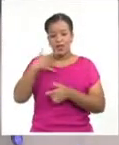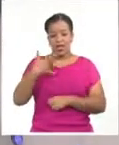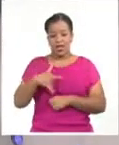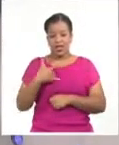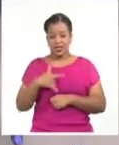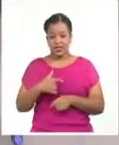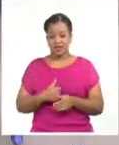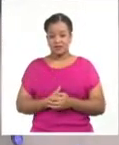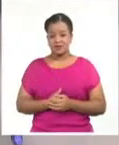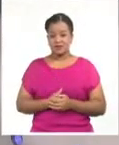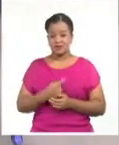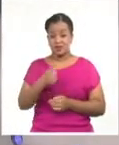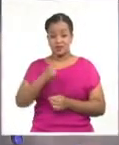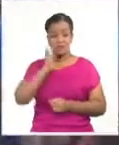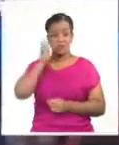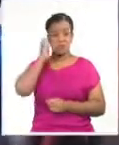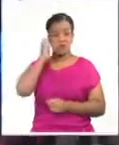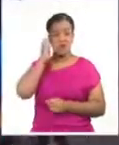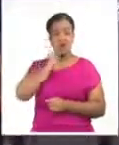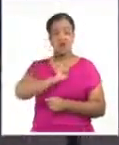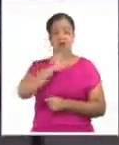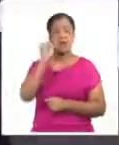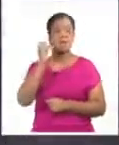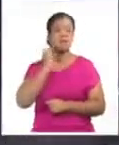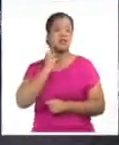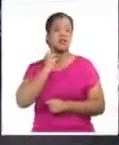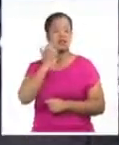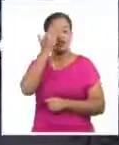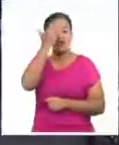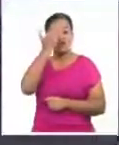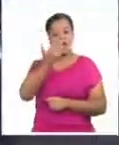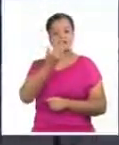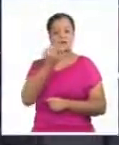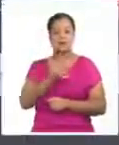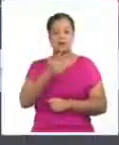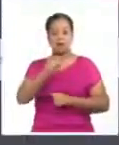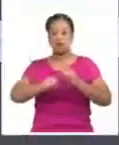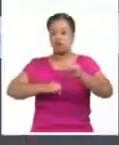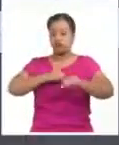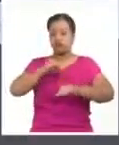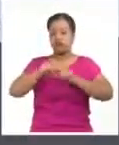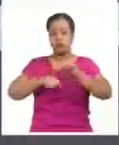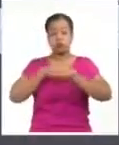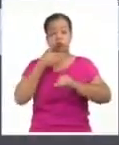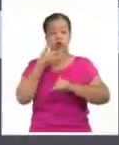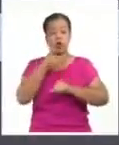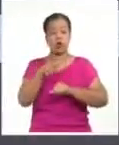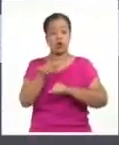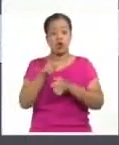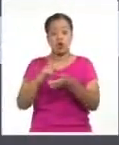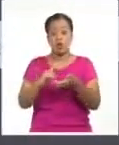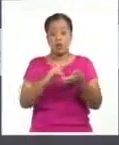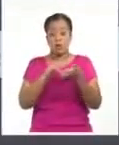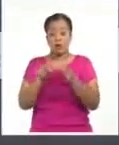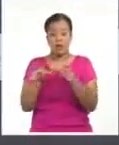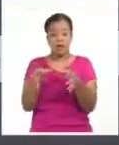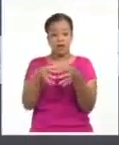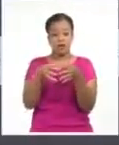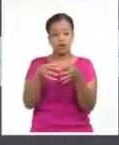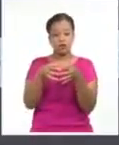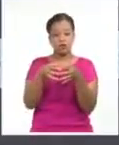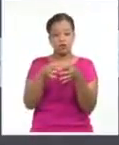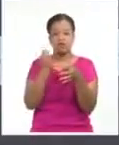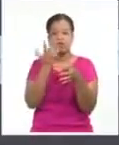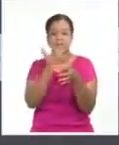Juan. La manzanillera se alzó con el título gracias a un embalaje de leyenda y al gran trabajo realizado por sus compañeras de equipo compuesto